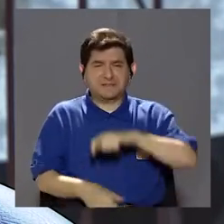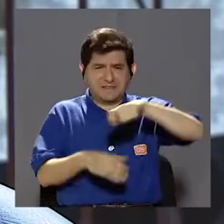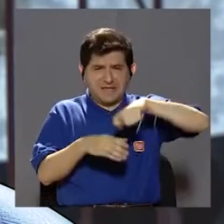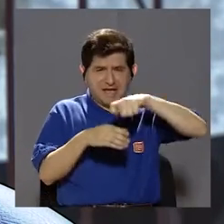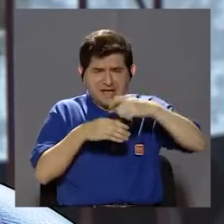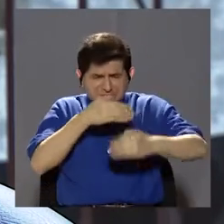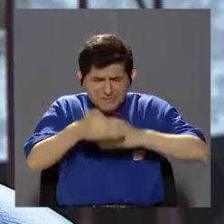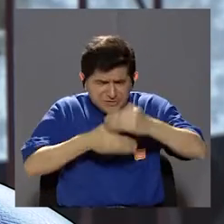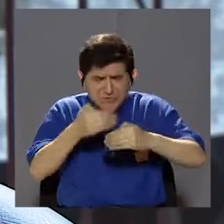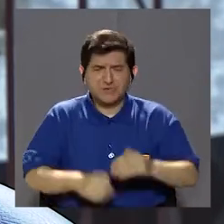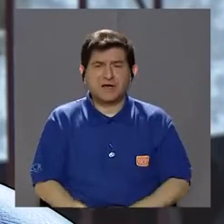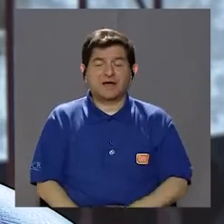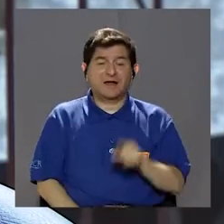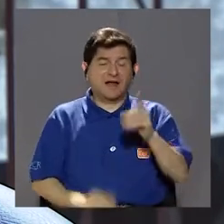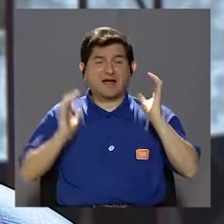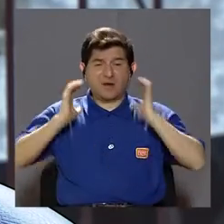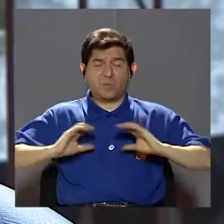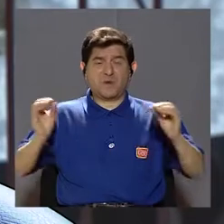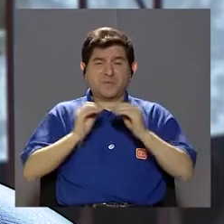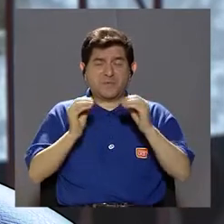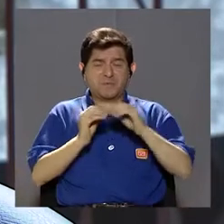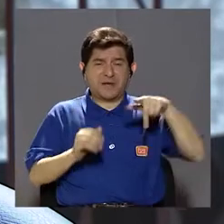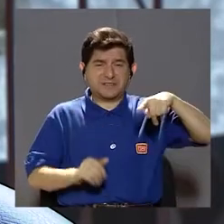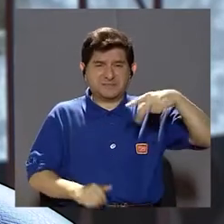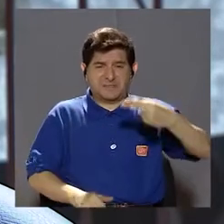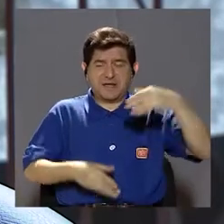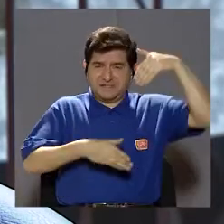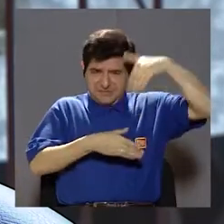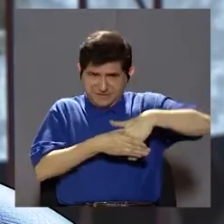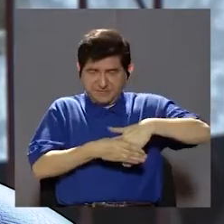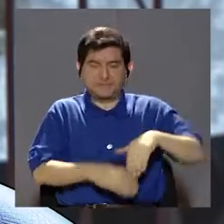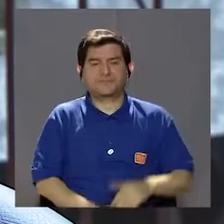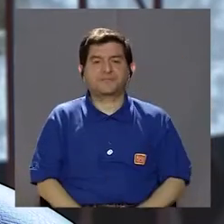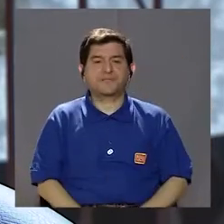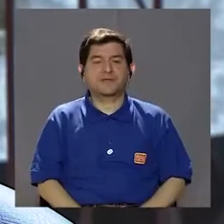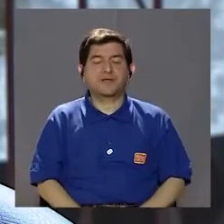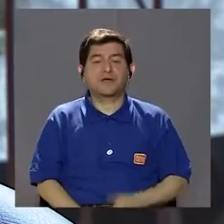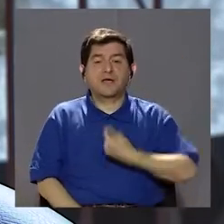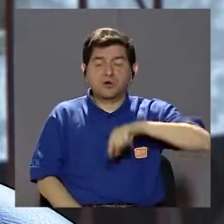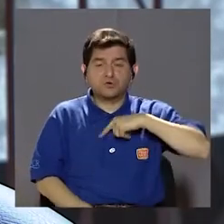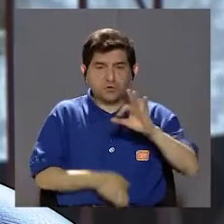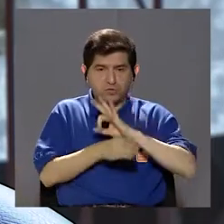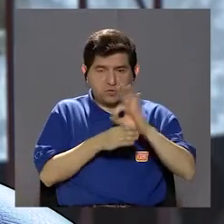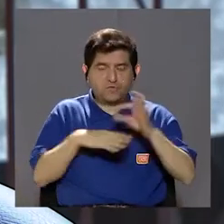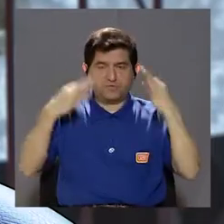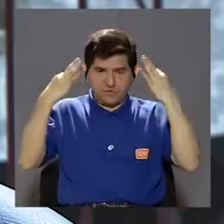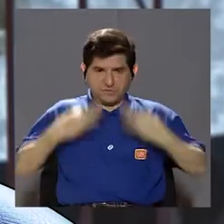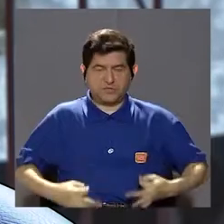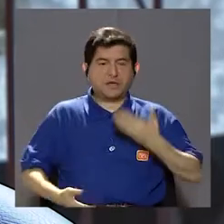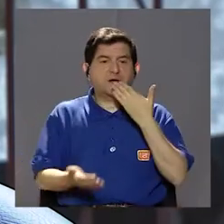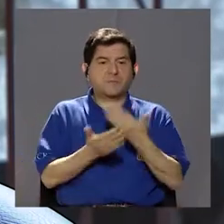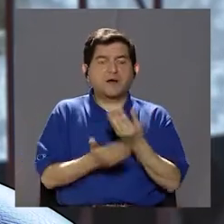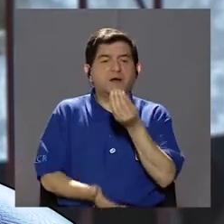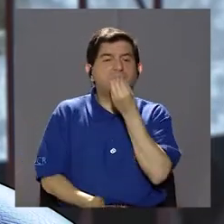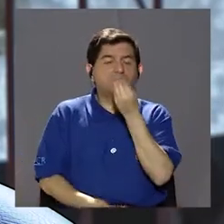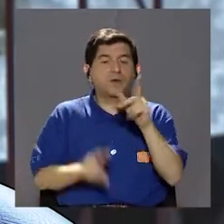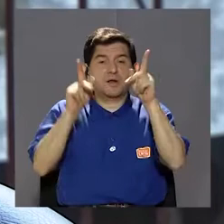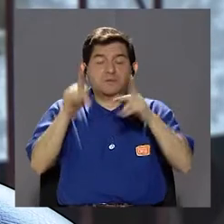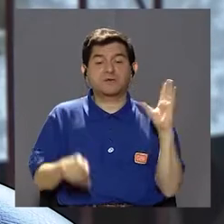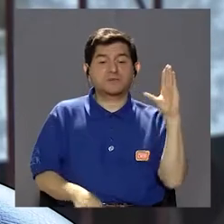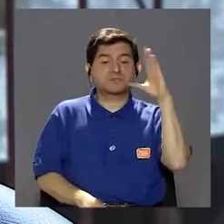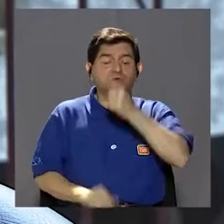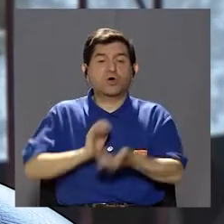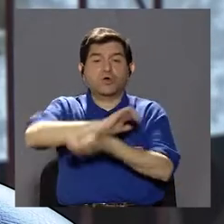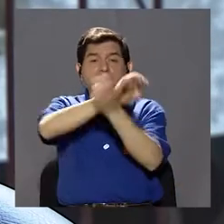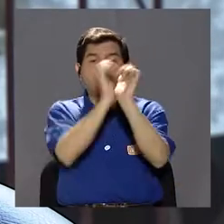procesadas, porque hace que su cuerpo sea más ácido internamente, una vez que estamos con fisioterapia, una buena alimentación, la